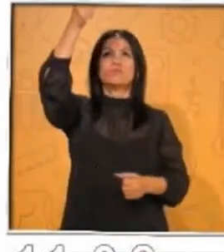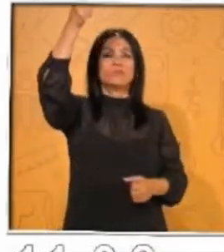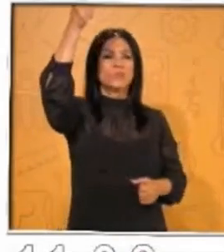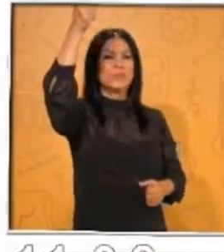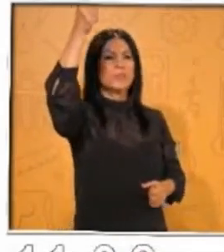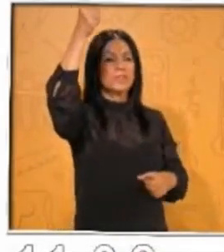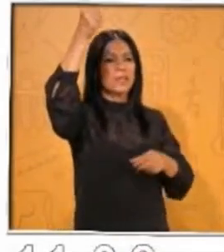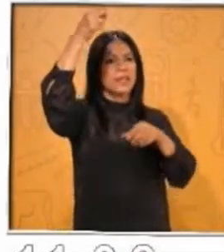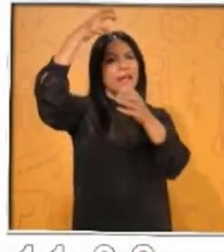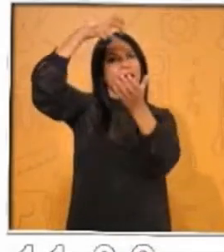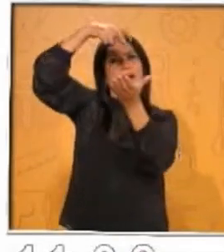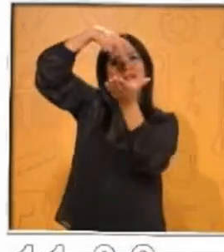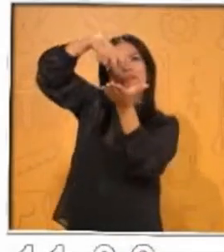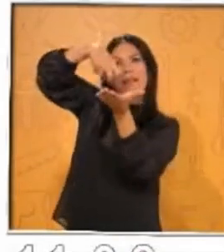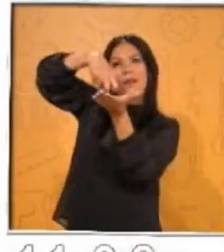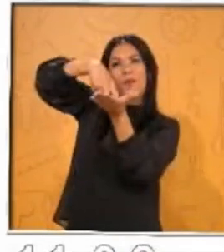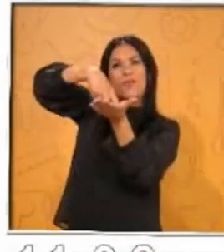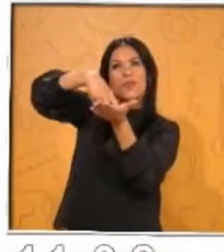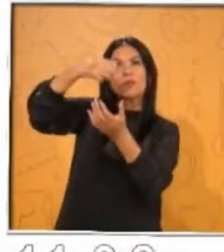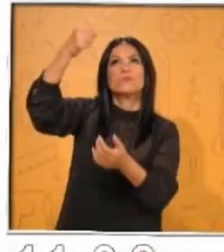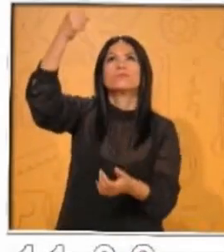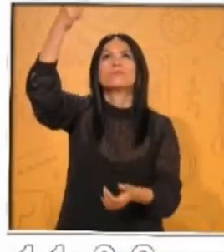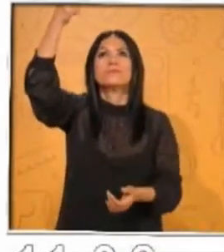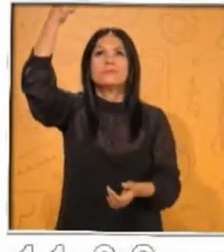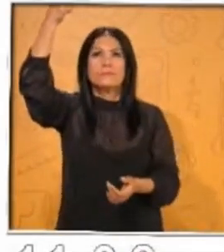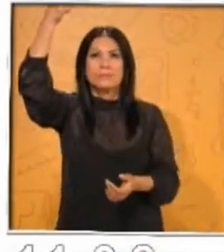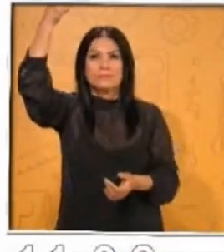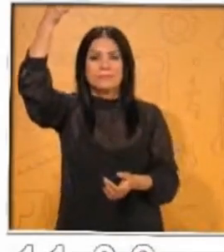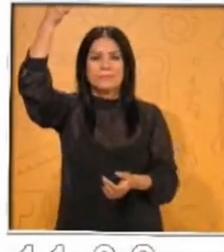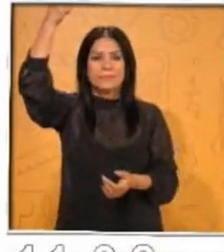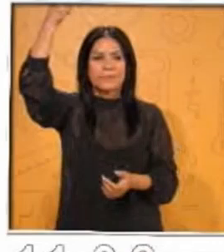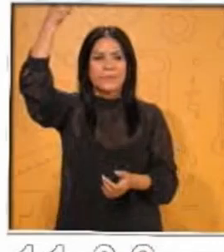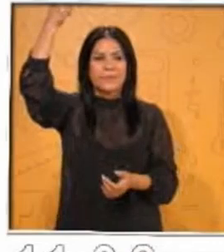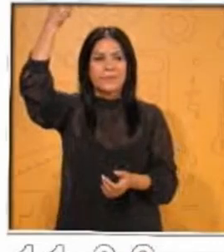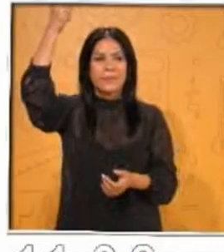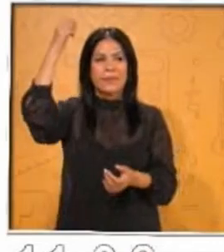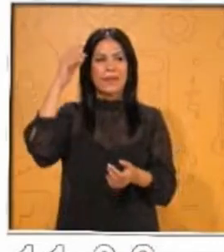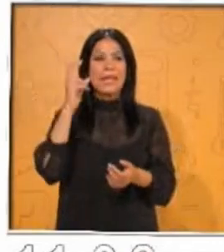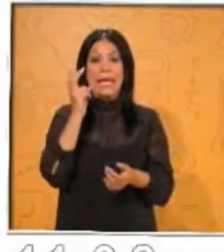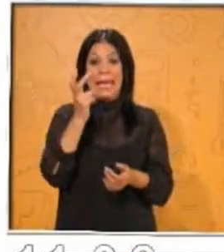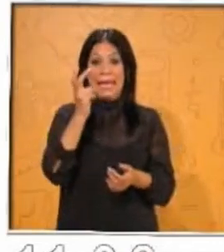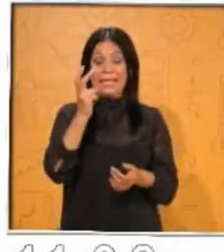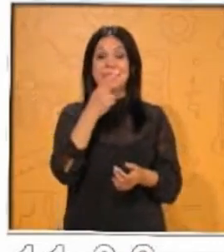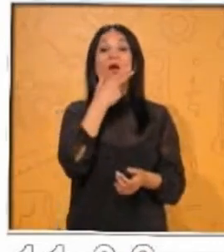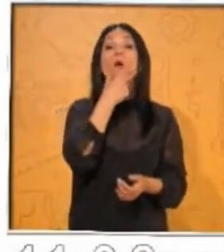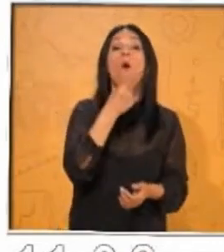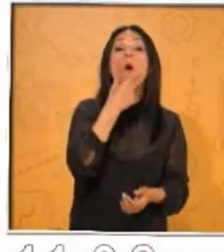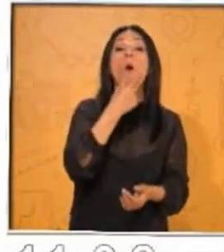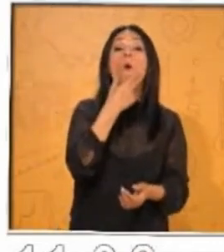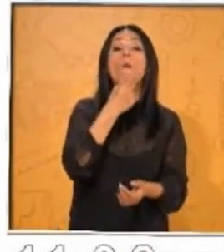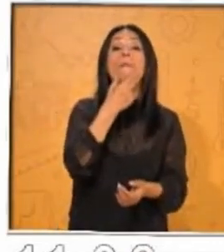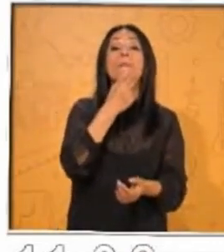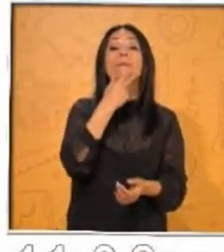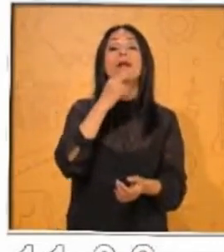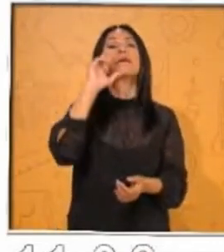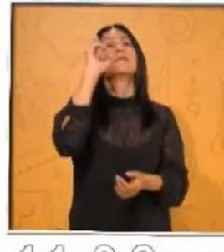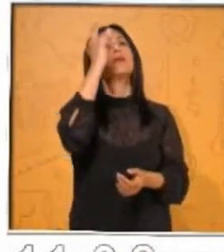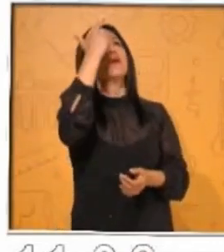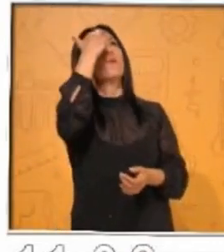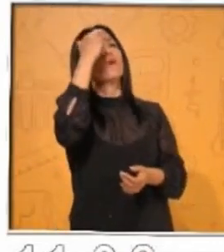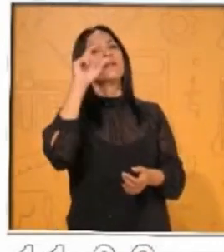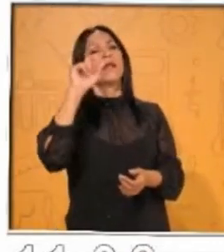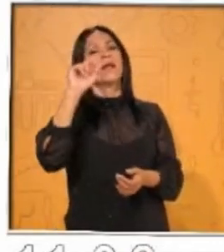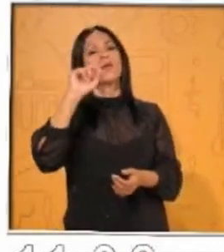su sueño eterno. Además, se dice que cuando el guerrero Popocatépetl se acuerda de su amada, su